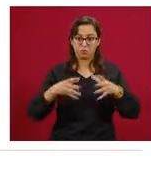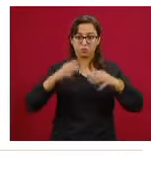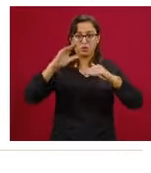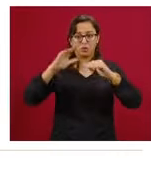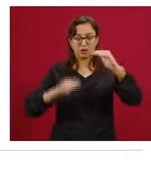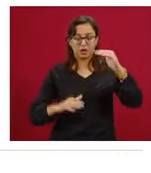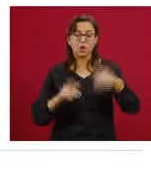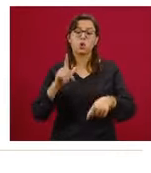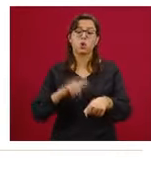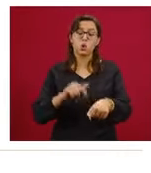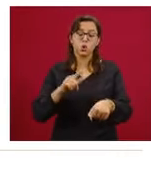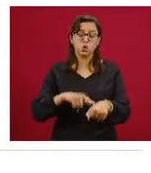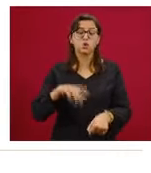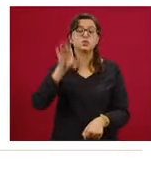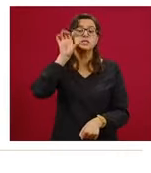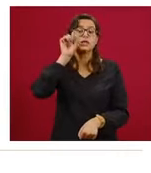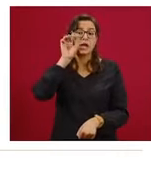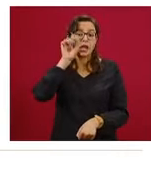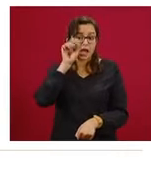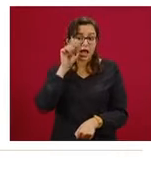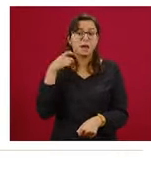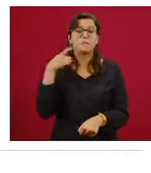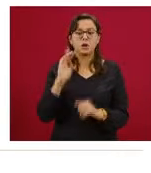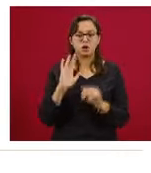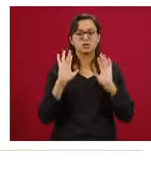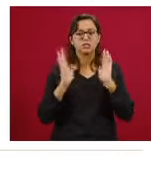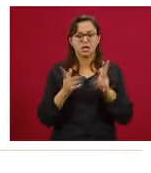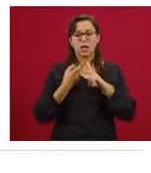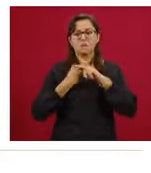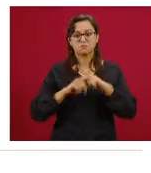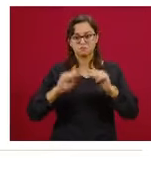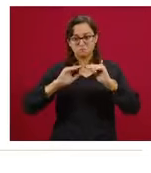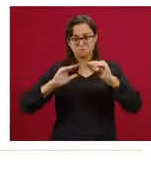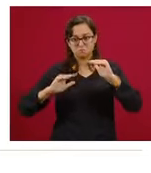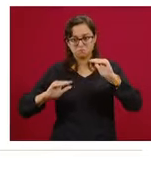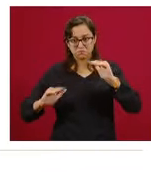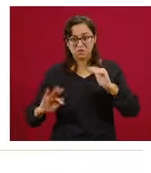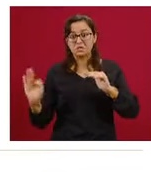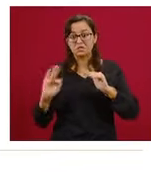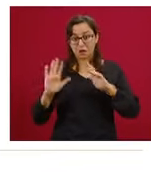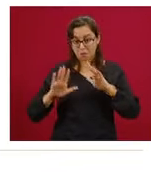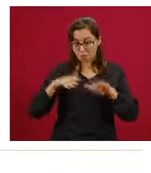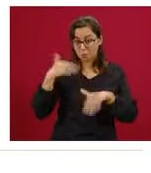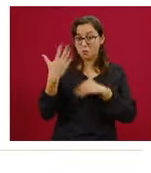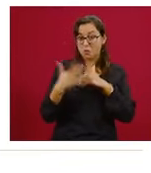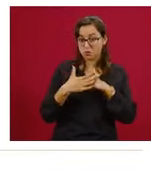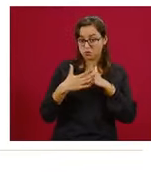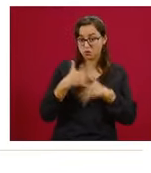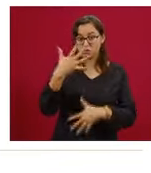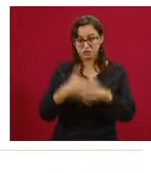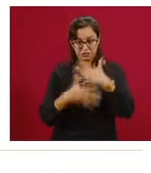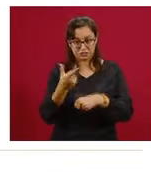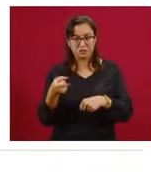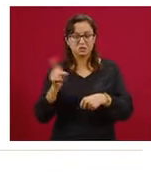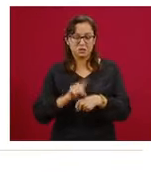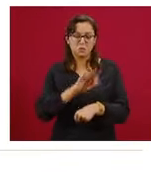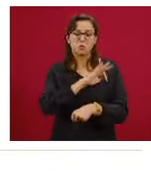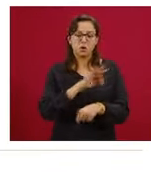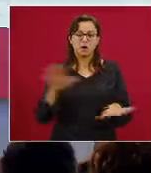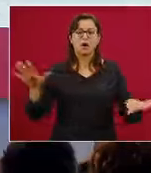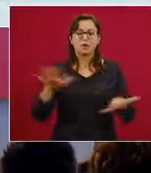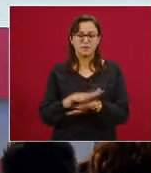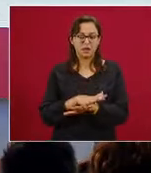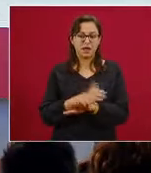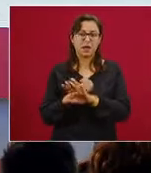pero la trayectoria es muy alentadora, es posible que pronto, quizá en la siguiente ronda de evaluación del semáforo, pase al color amarillo.